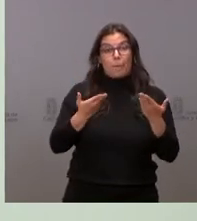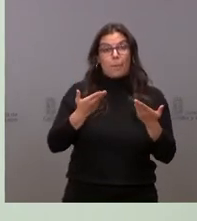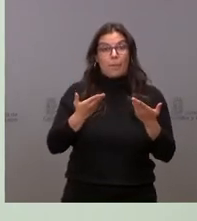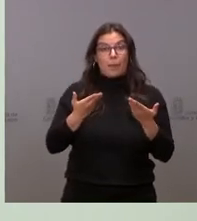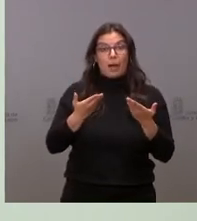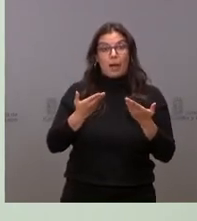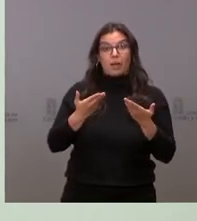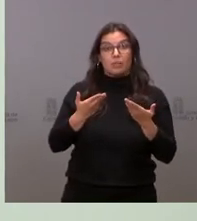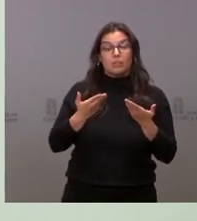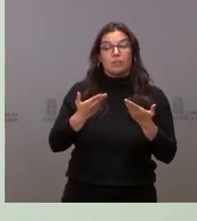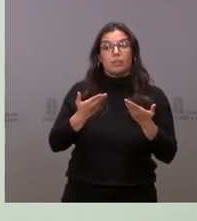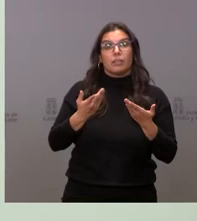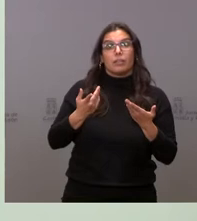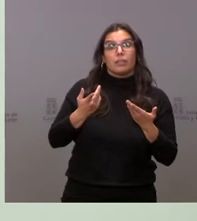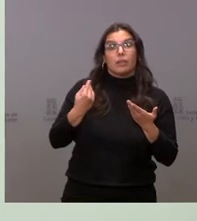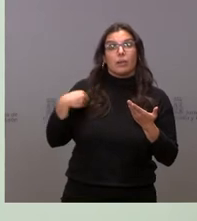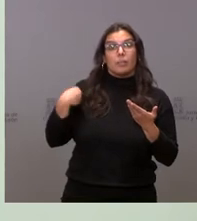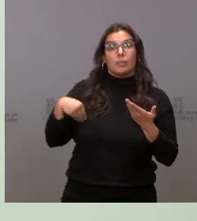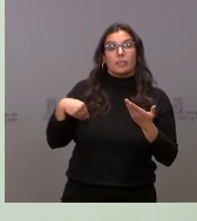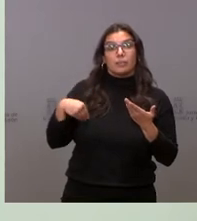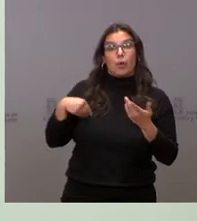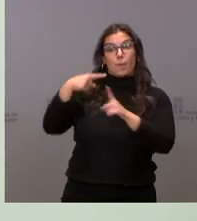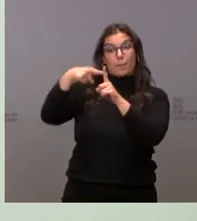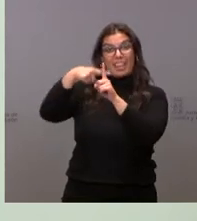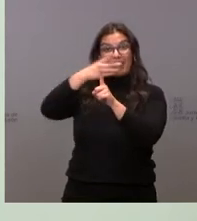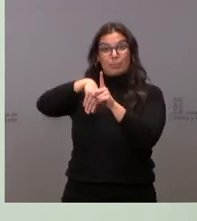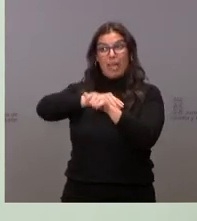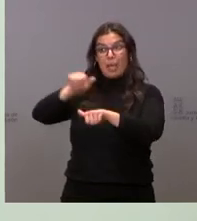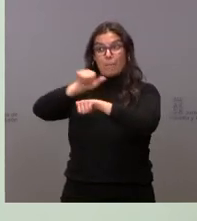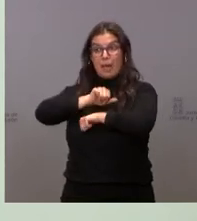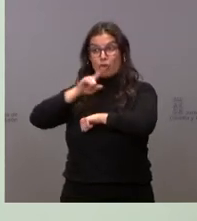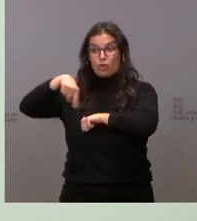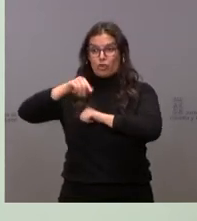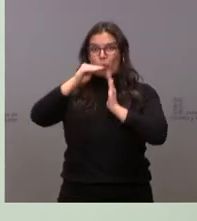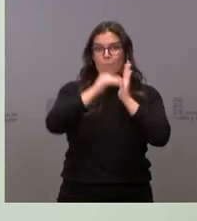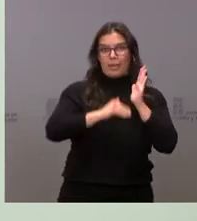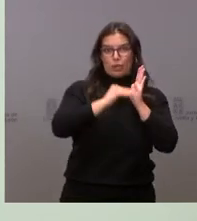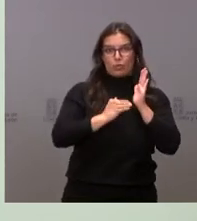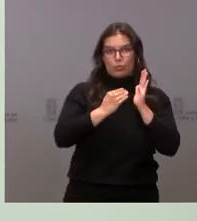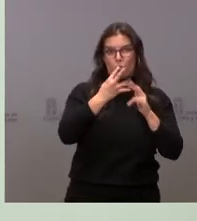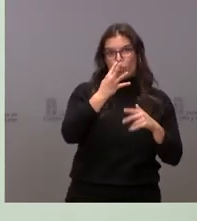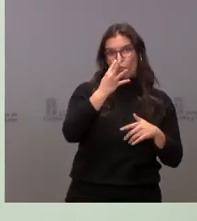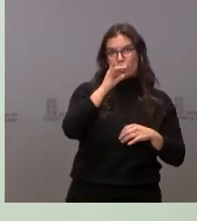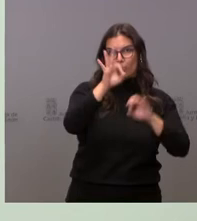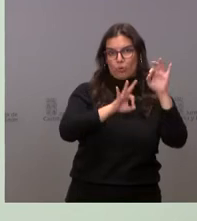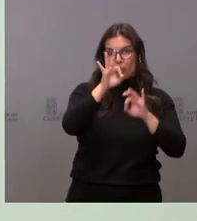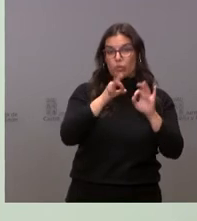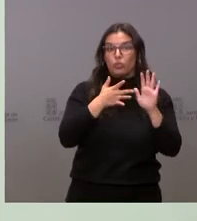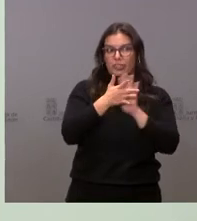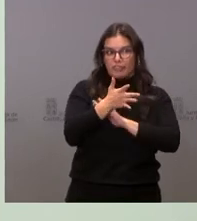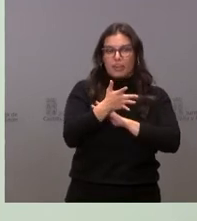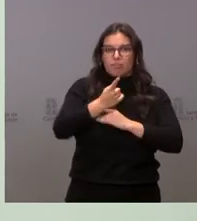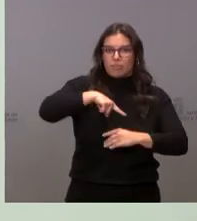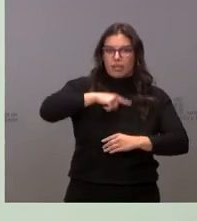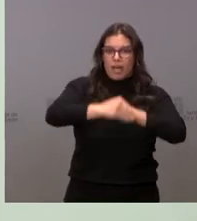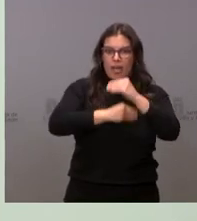con cuatro puntos y medio menos que el paro medio en España. Es un dato revelador de que aquí se están